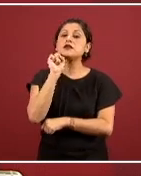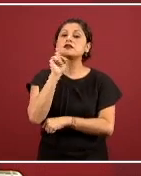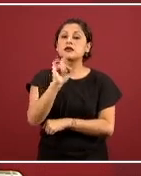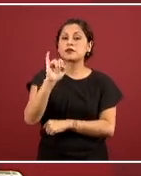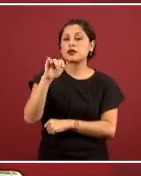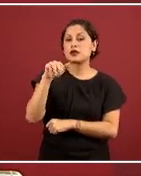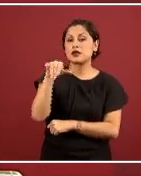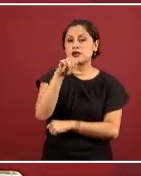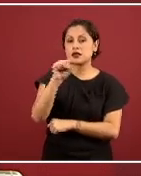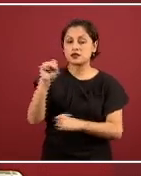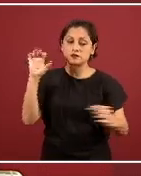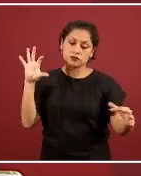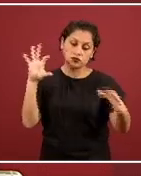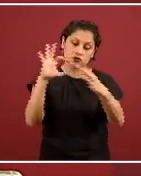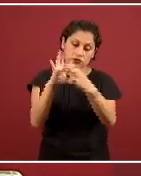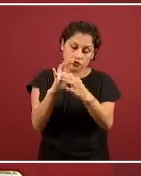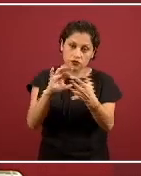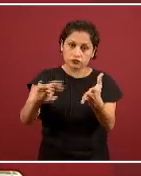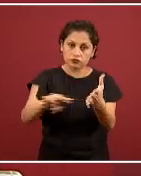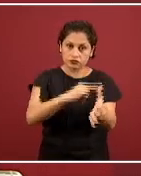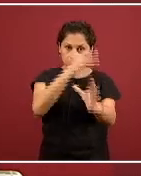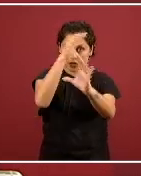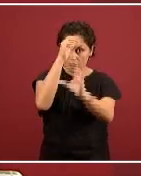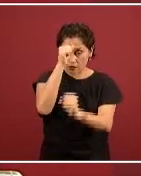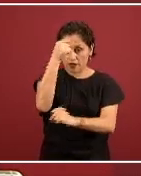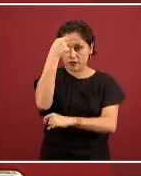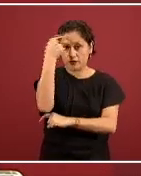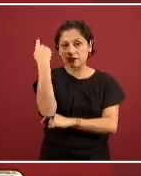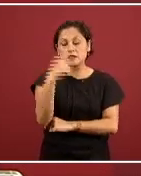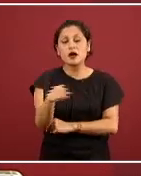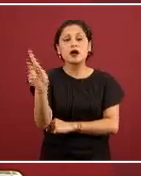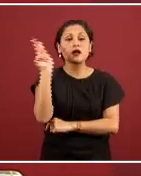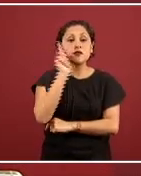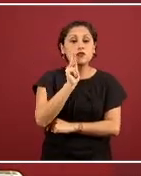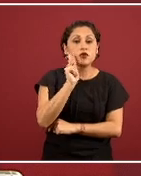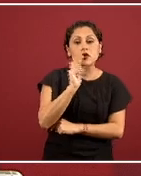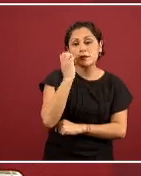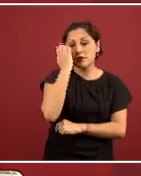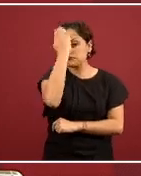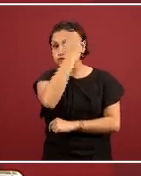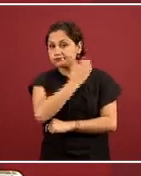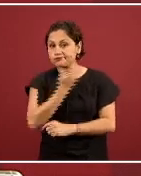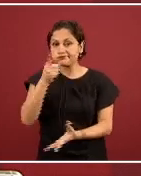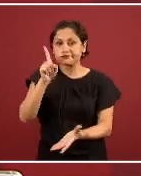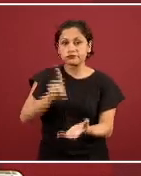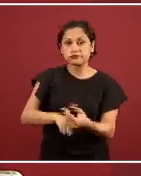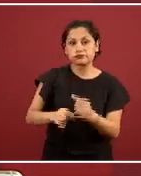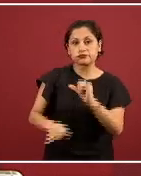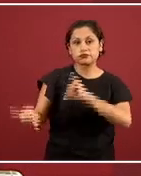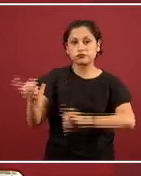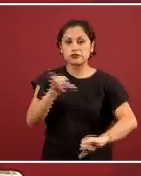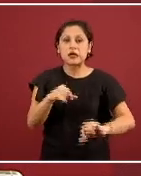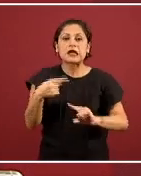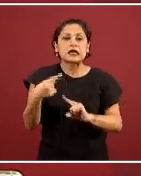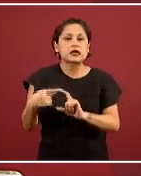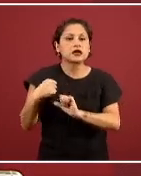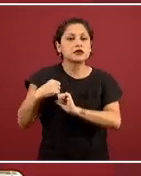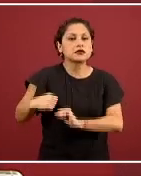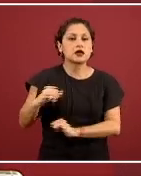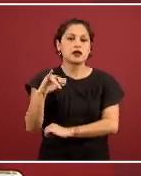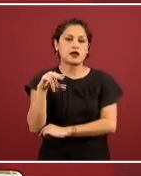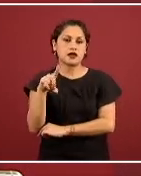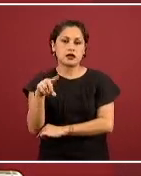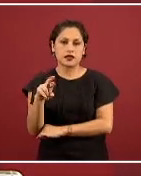Seguro Social finalmente los insumos para las pruebas que tienen los laboratorios los proporciona el INDRE entonces este